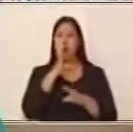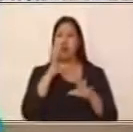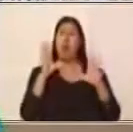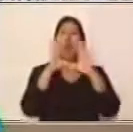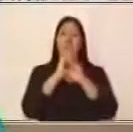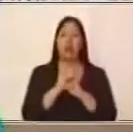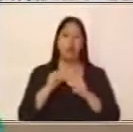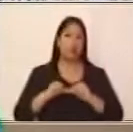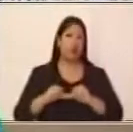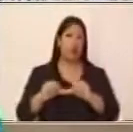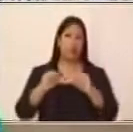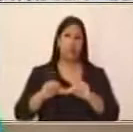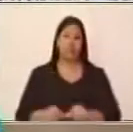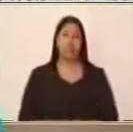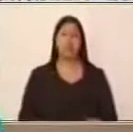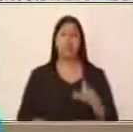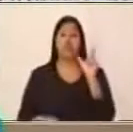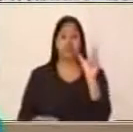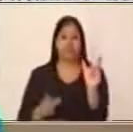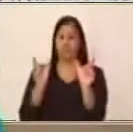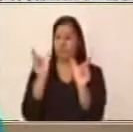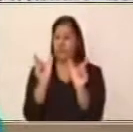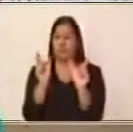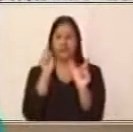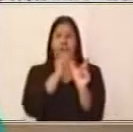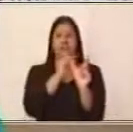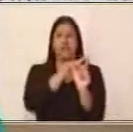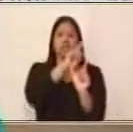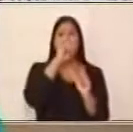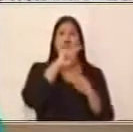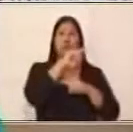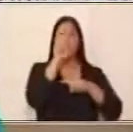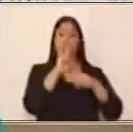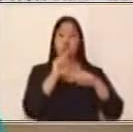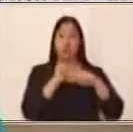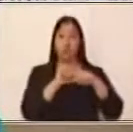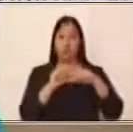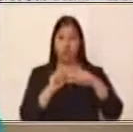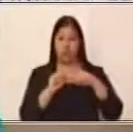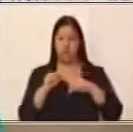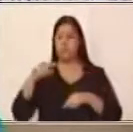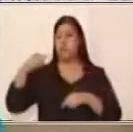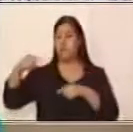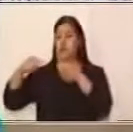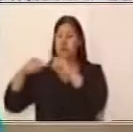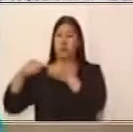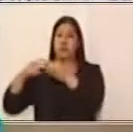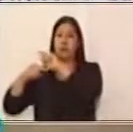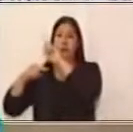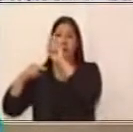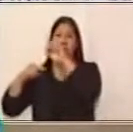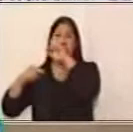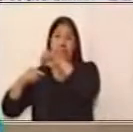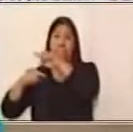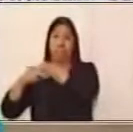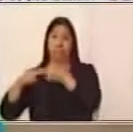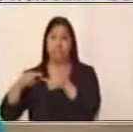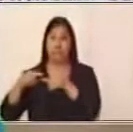sujeto y predicado. Este sujeto puede estar como un sustantivo, como un pronombre, o bien según